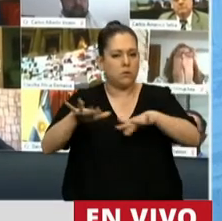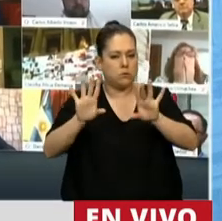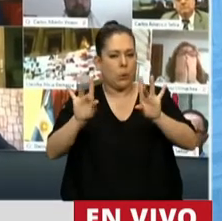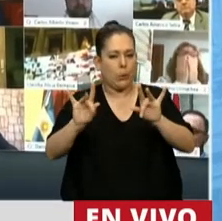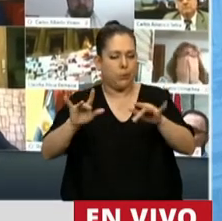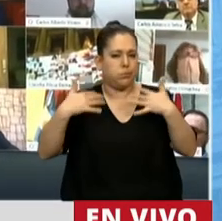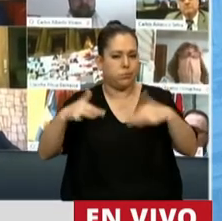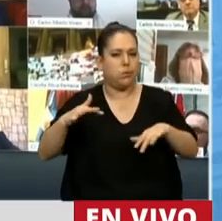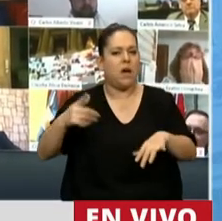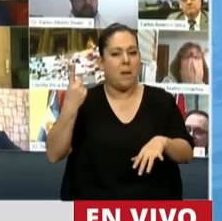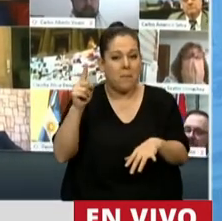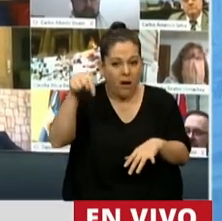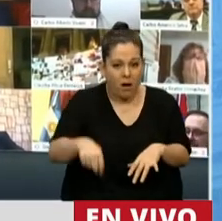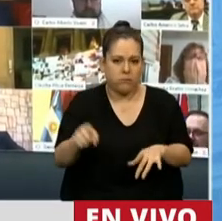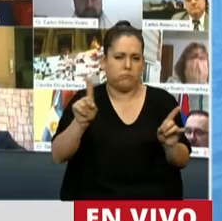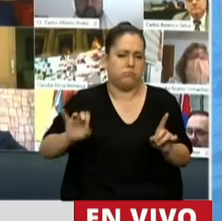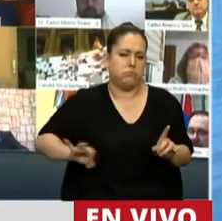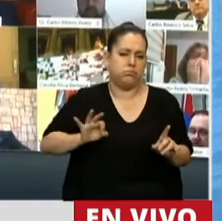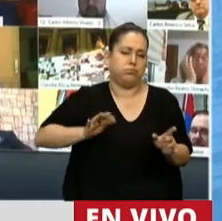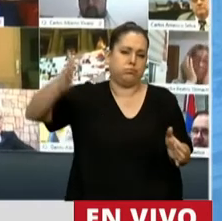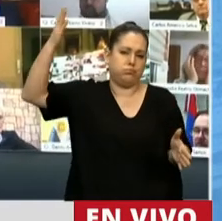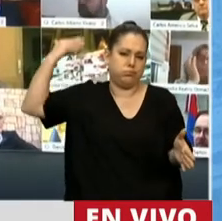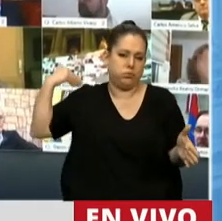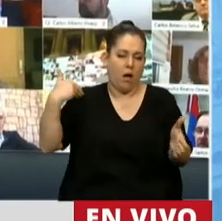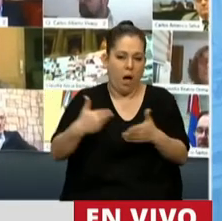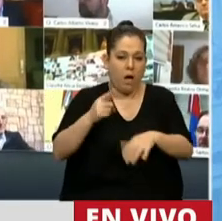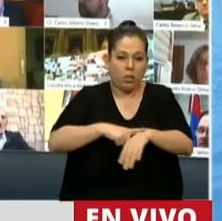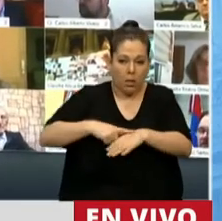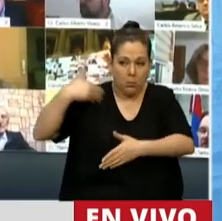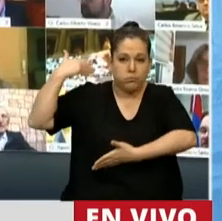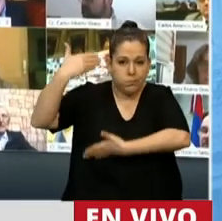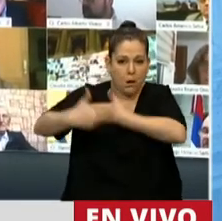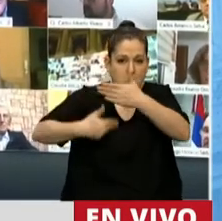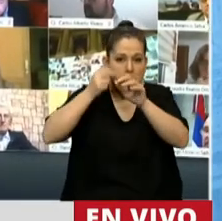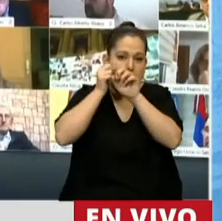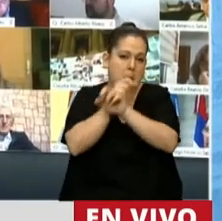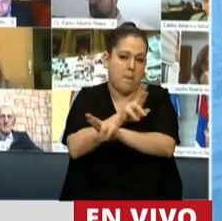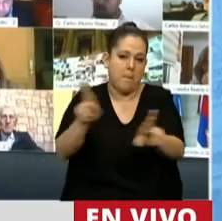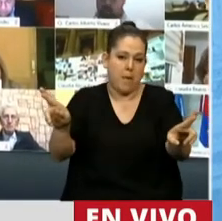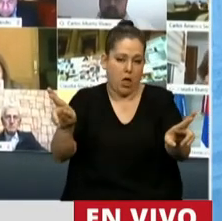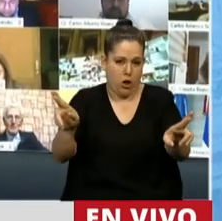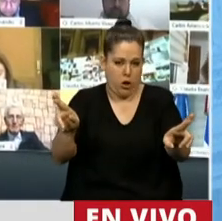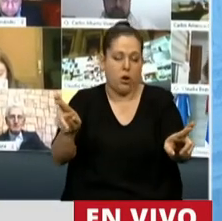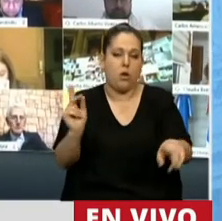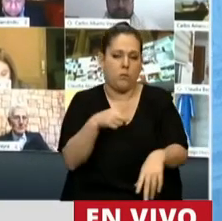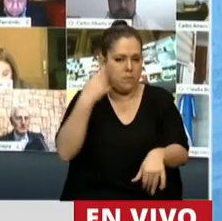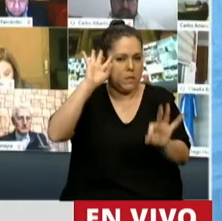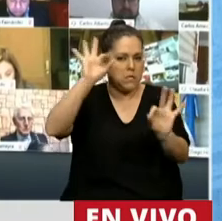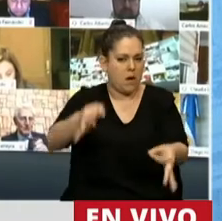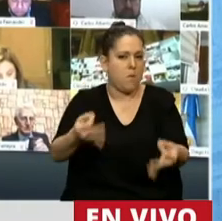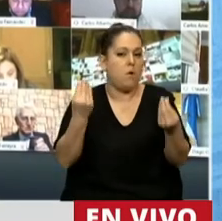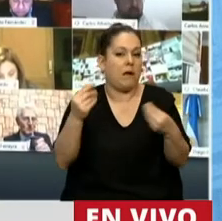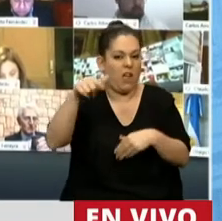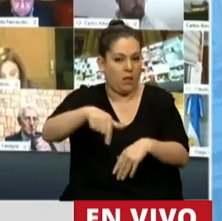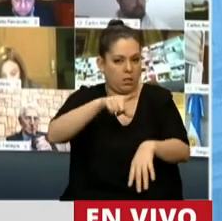hace décadas, que se ha ido agravando con el correr del tiempo. Pero también sabemos que en este tiempo,